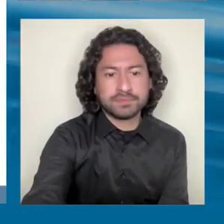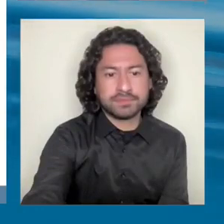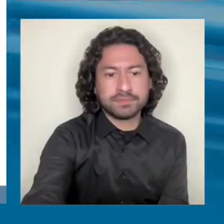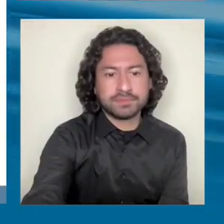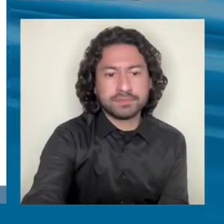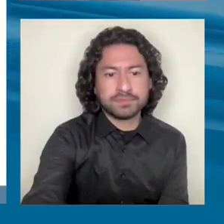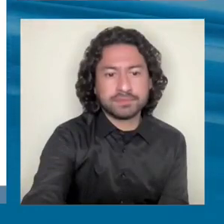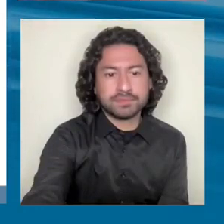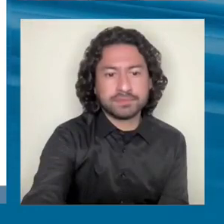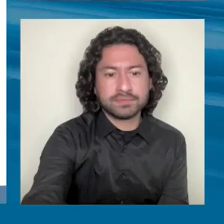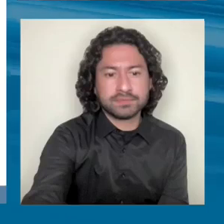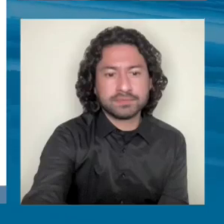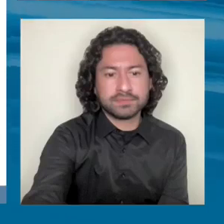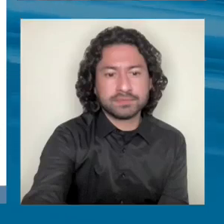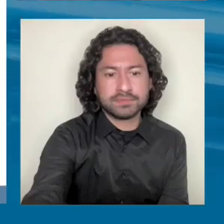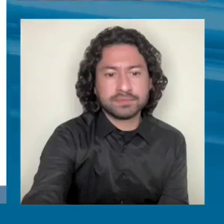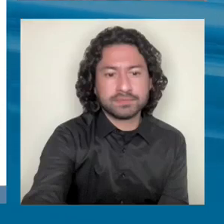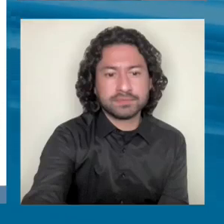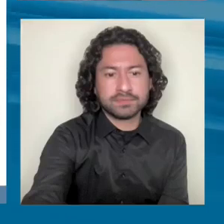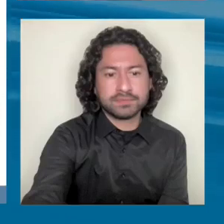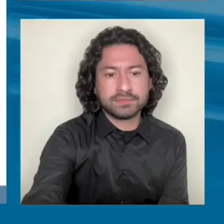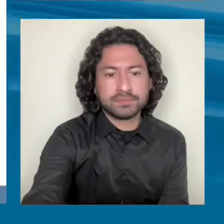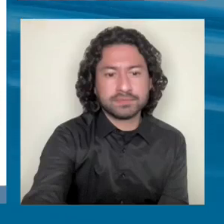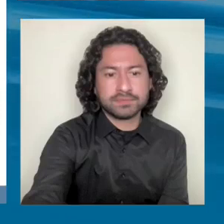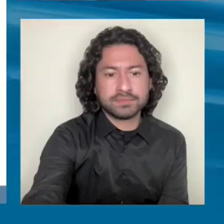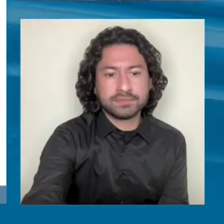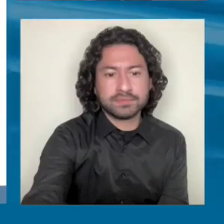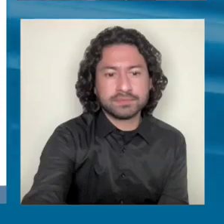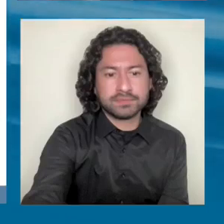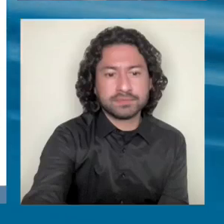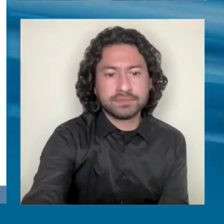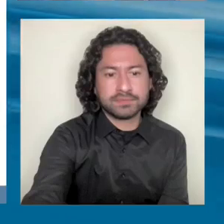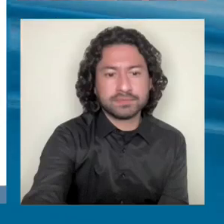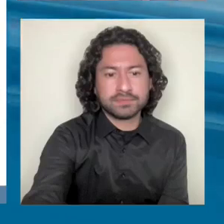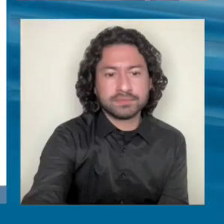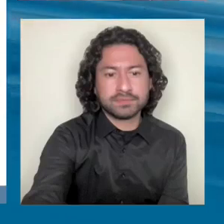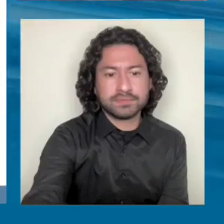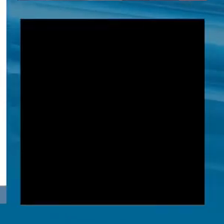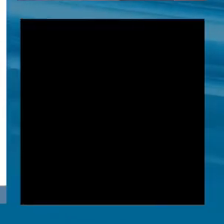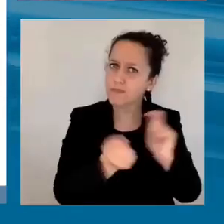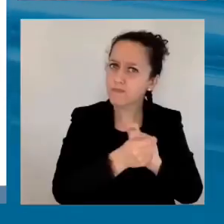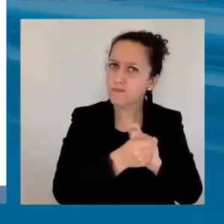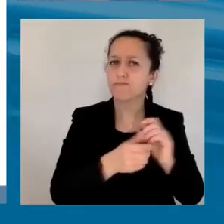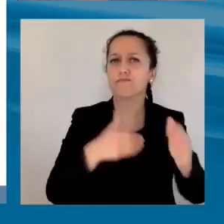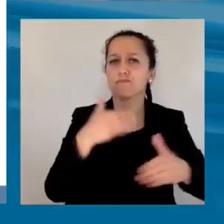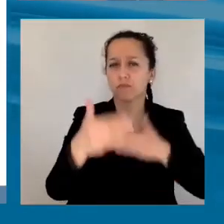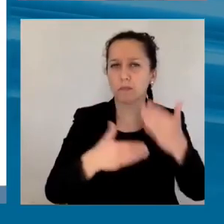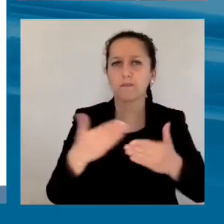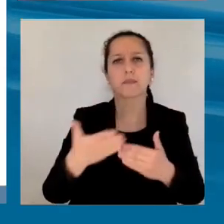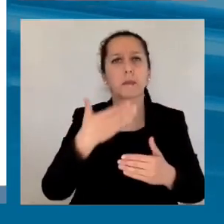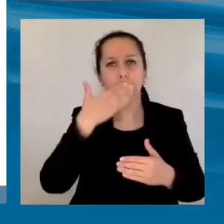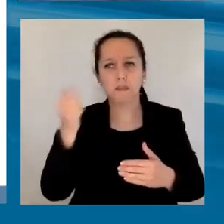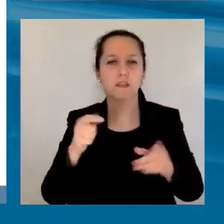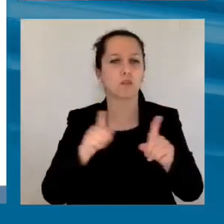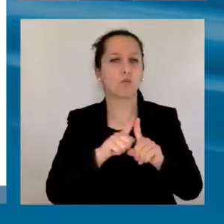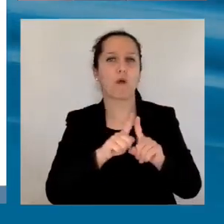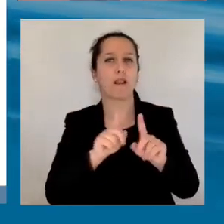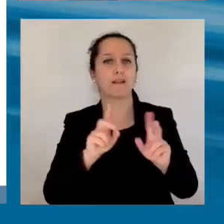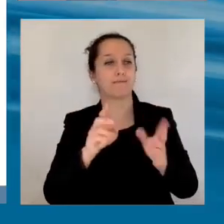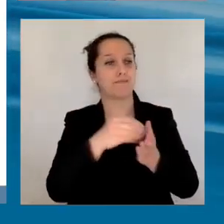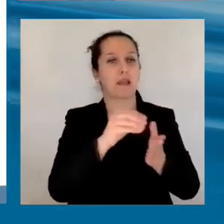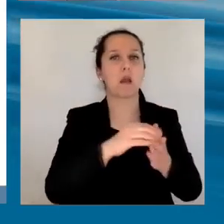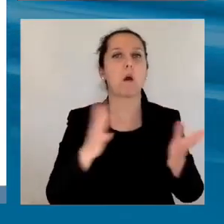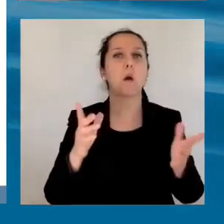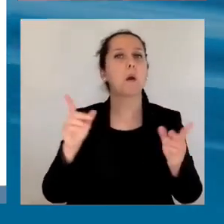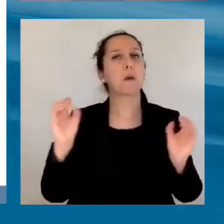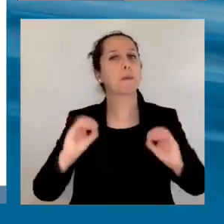países. No es fácil, pero están en la agenda. Reformas tributarias, mejoras para reducir evasión y ilusión. Los altos niveles del